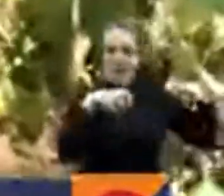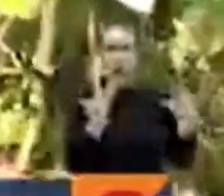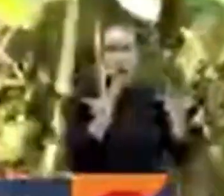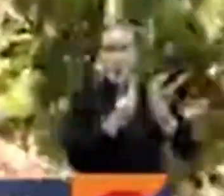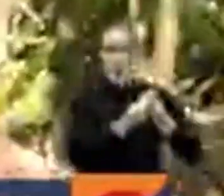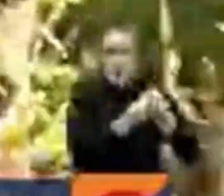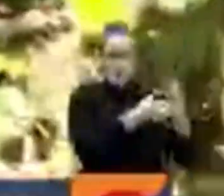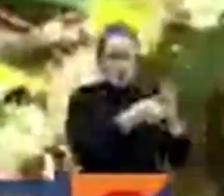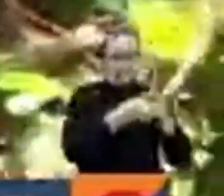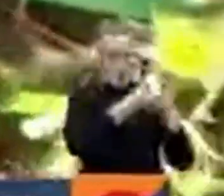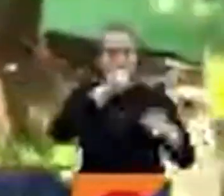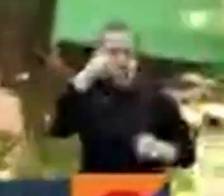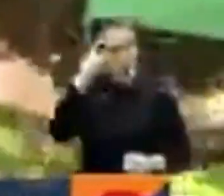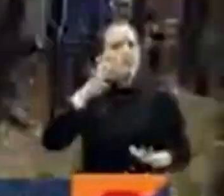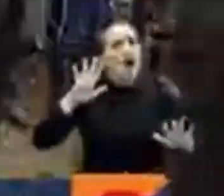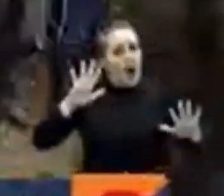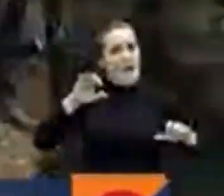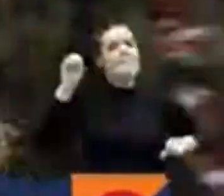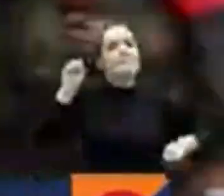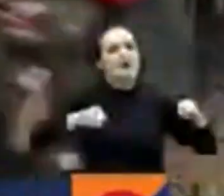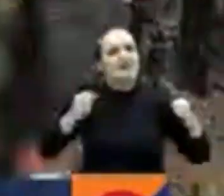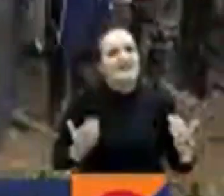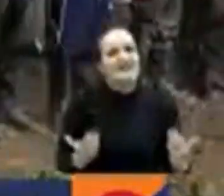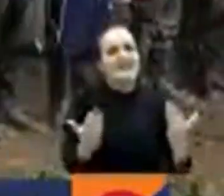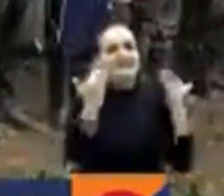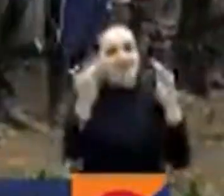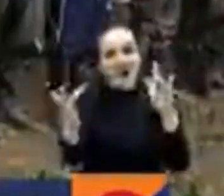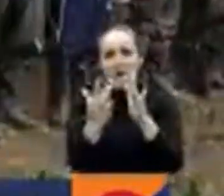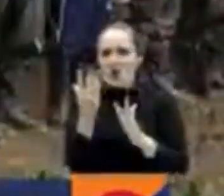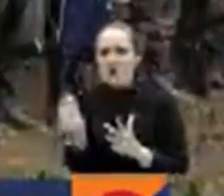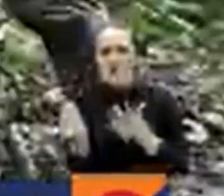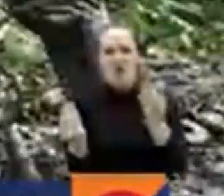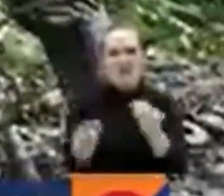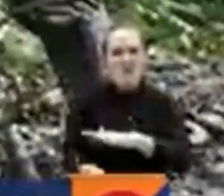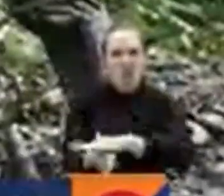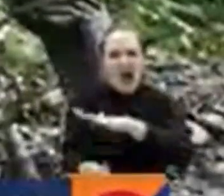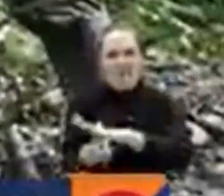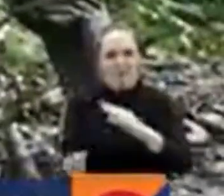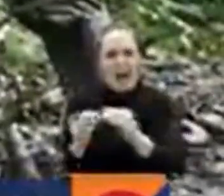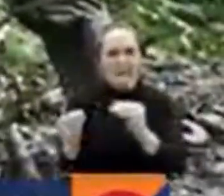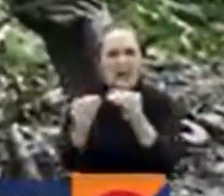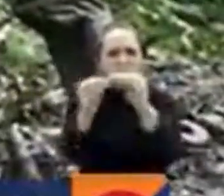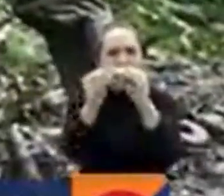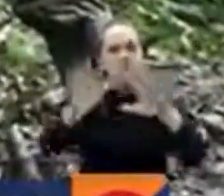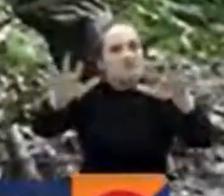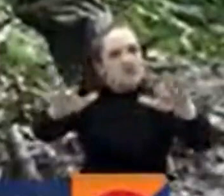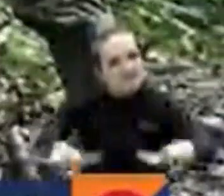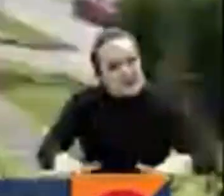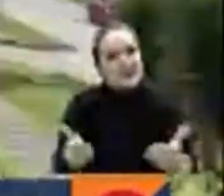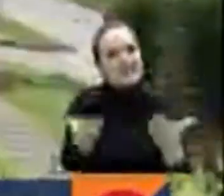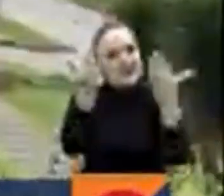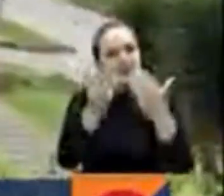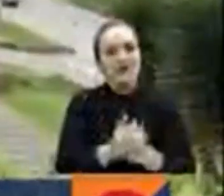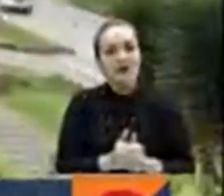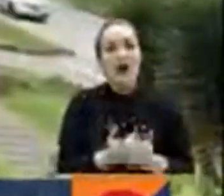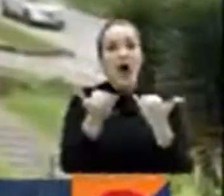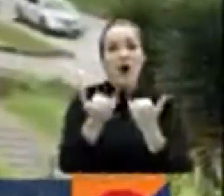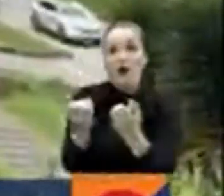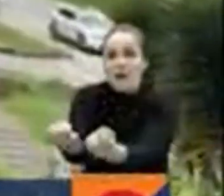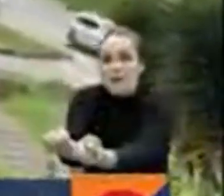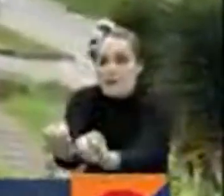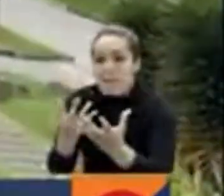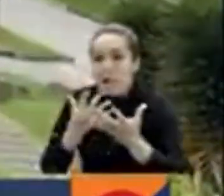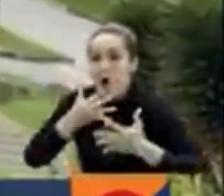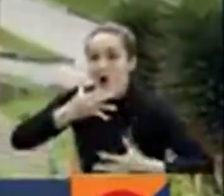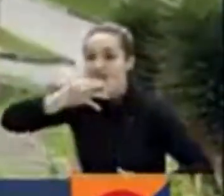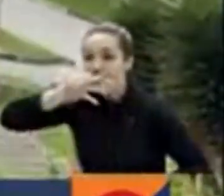gobierno es una posibilidad para acabar con las organizaciones criminales existentes en el país. A cambio de verdad y a